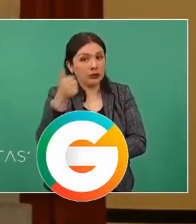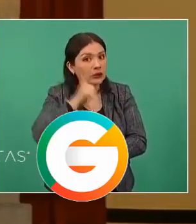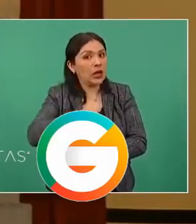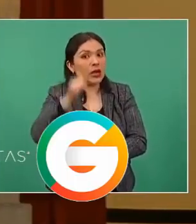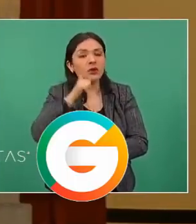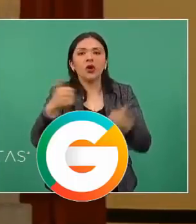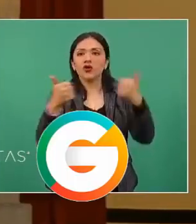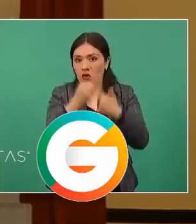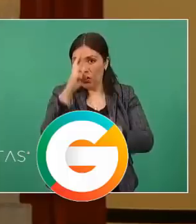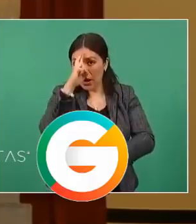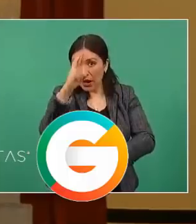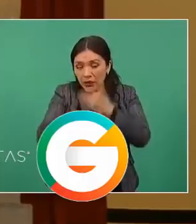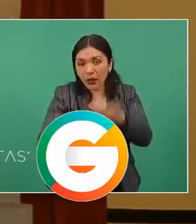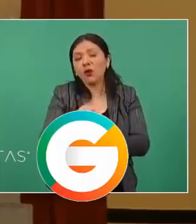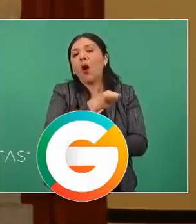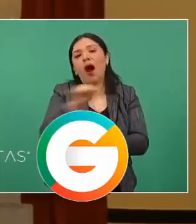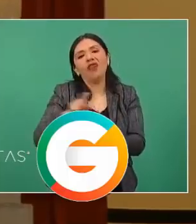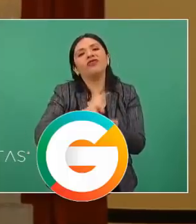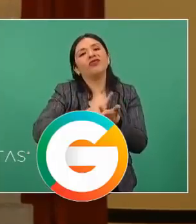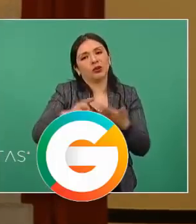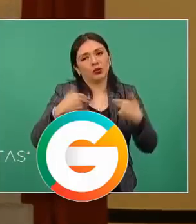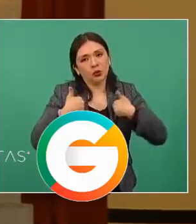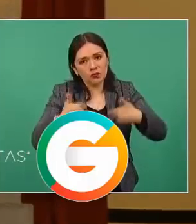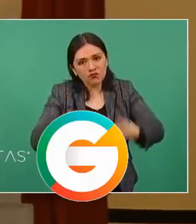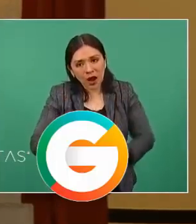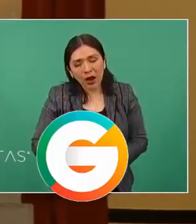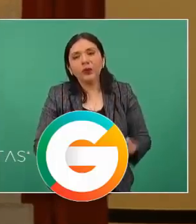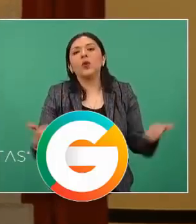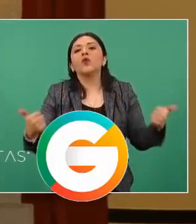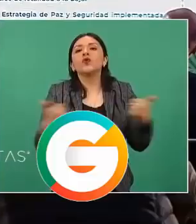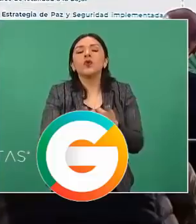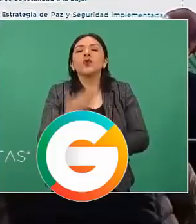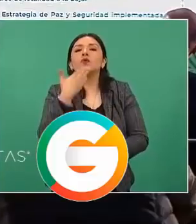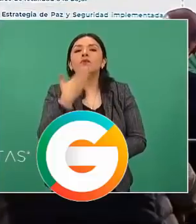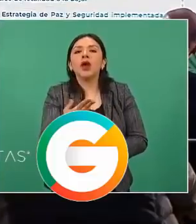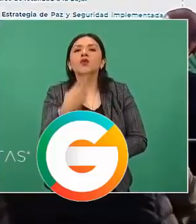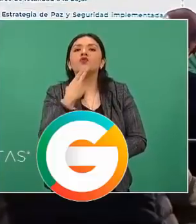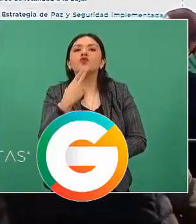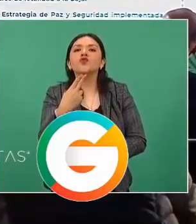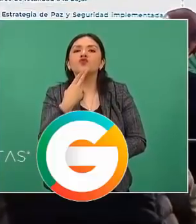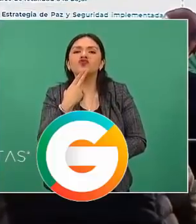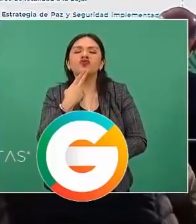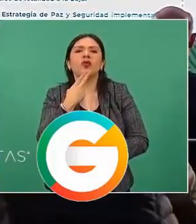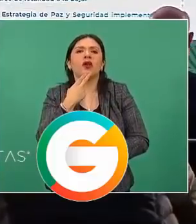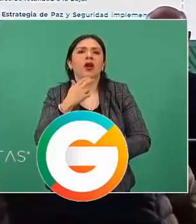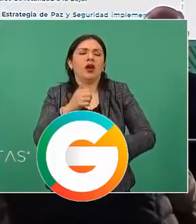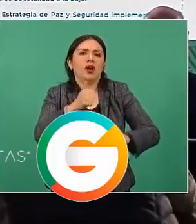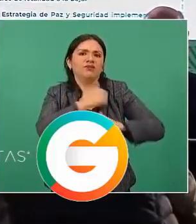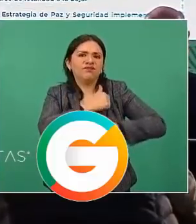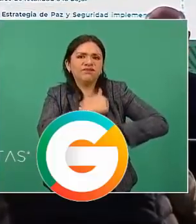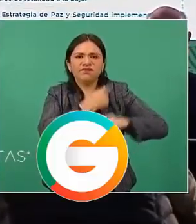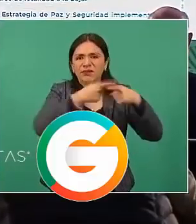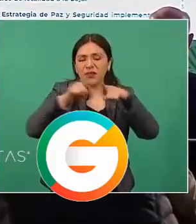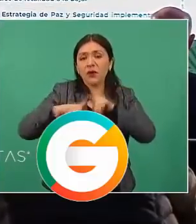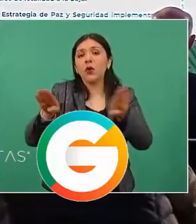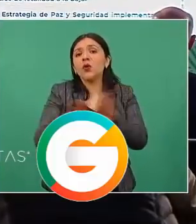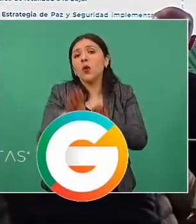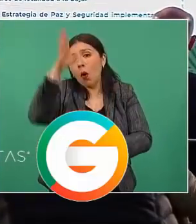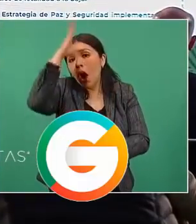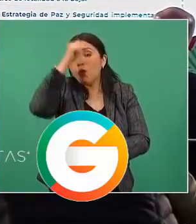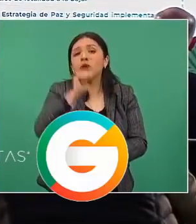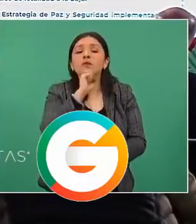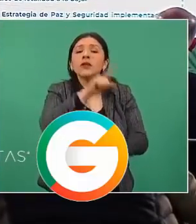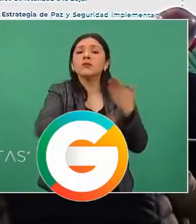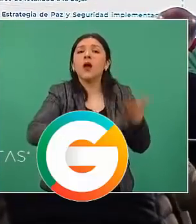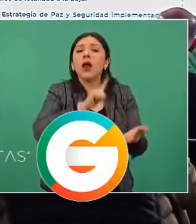de respeto a los derechos humanos y al uso de la fuerza de conformidad a como está establecido en la